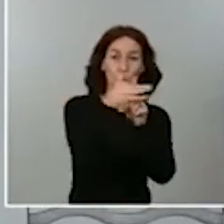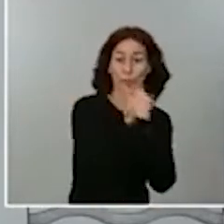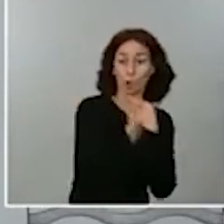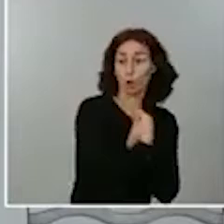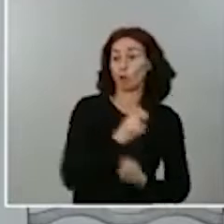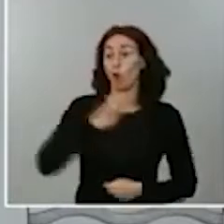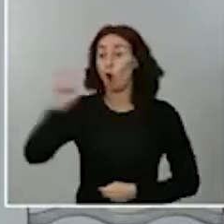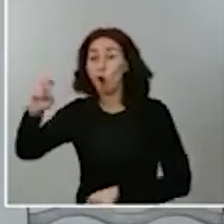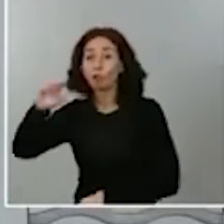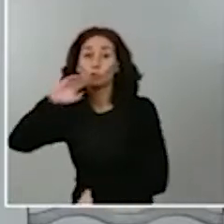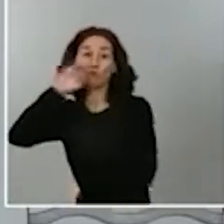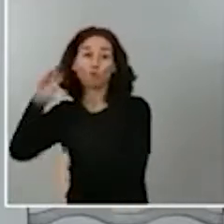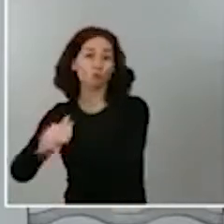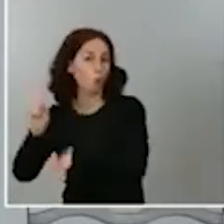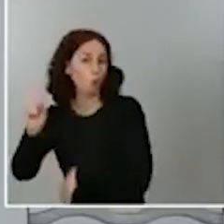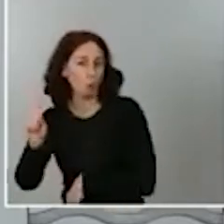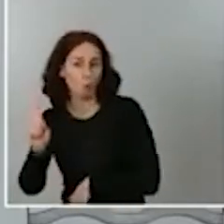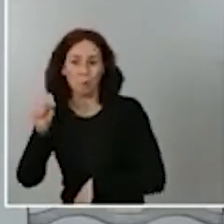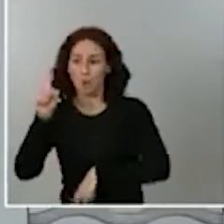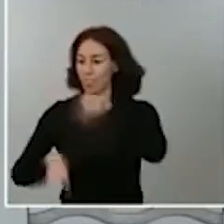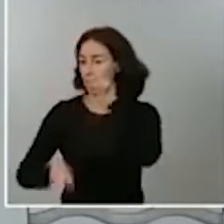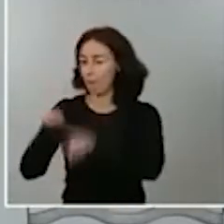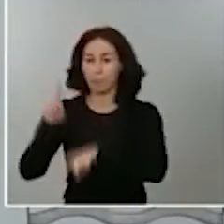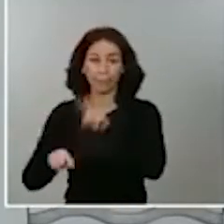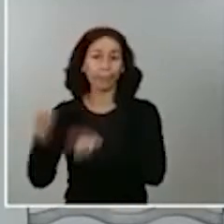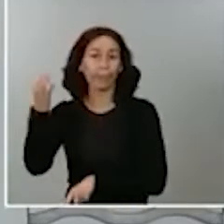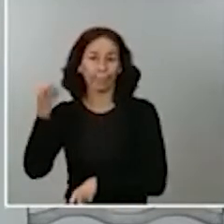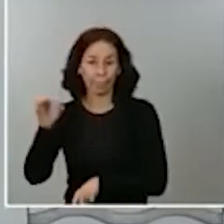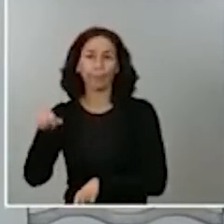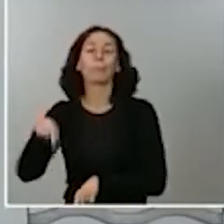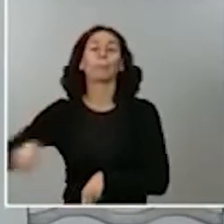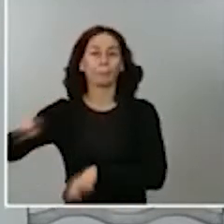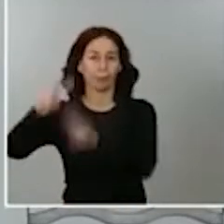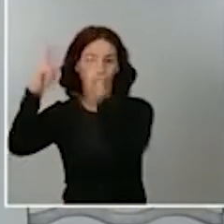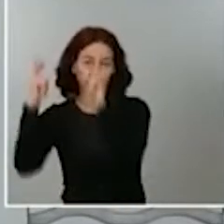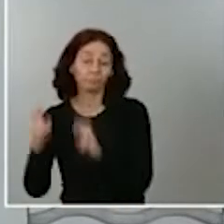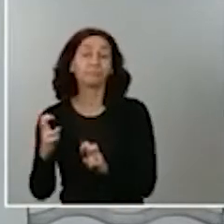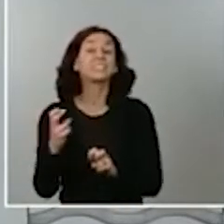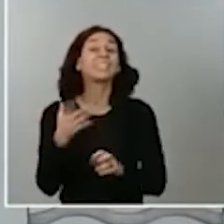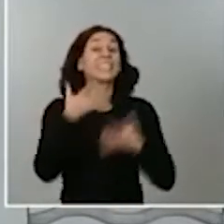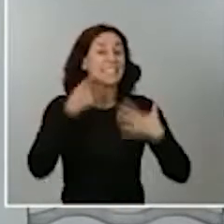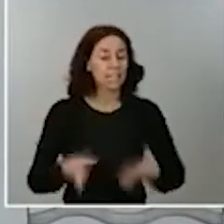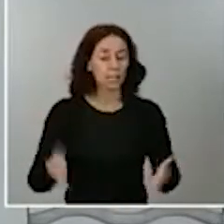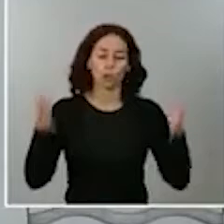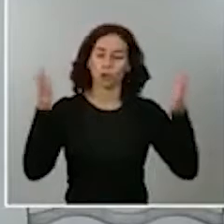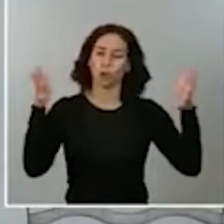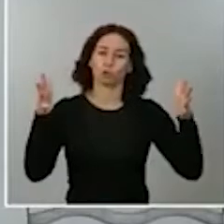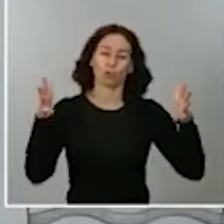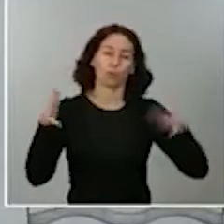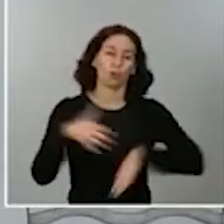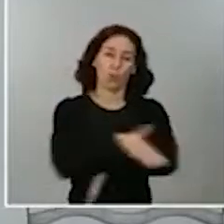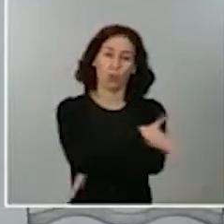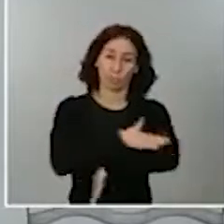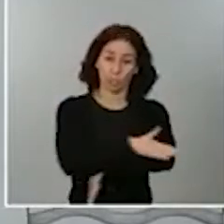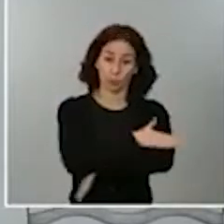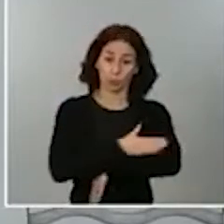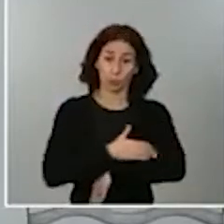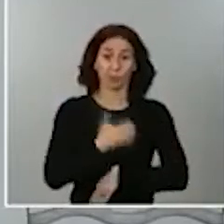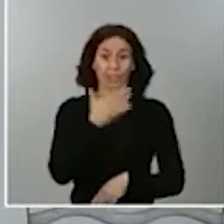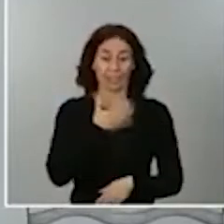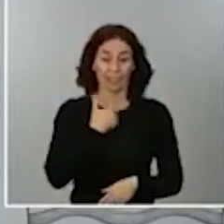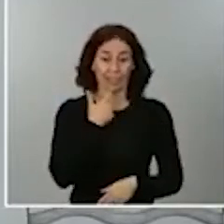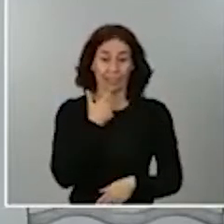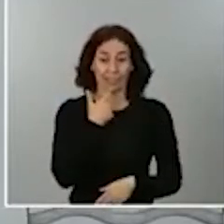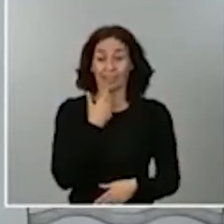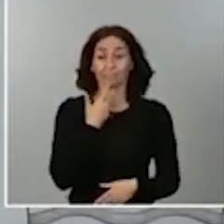ser el Gobierno o el Consejo de Ministros quien va a tomar estas decisiones. En concreto, efectivamente, hay un municipio menos, el de Alcalá de Henares, porque ya no